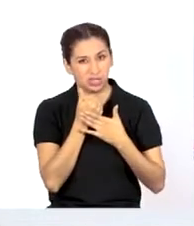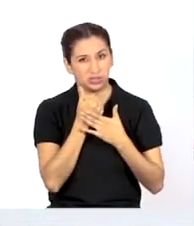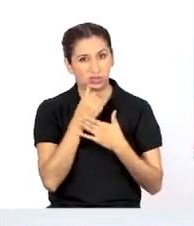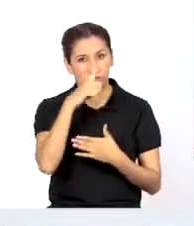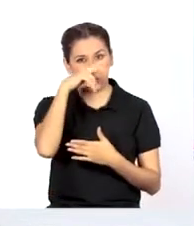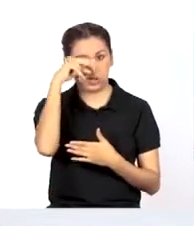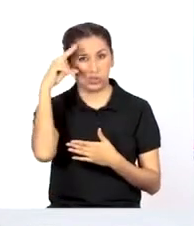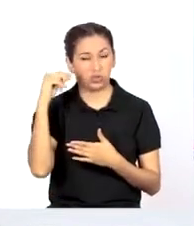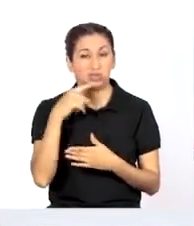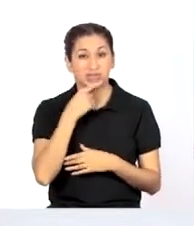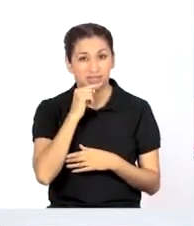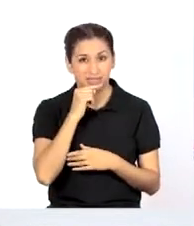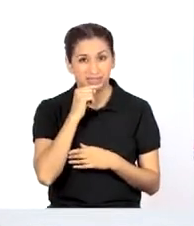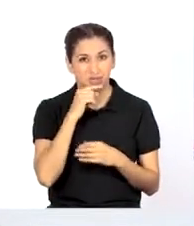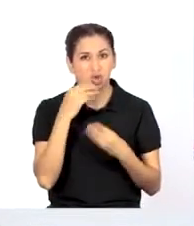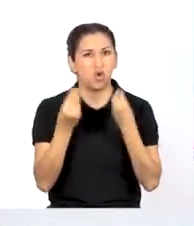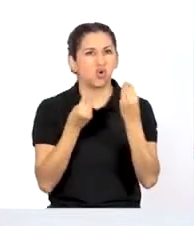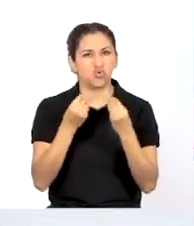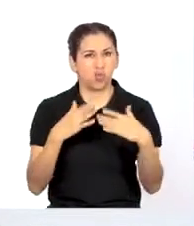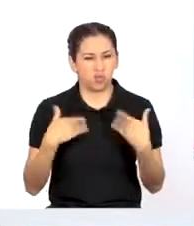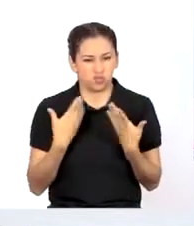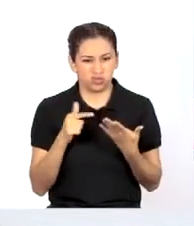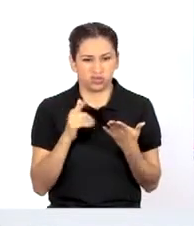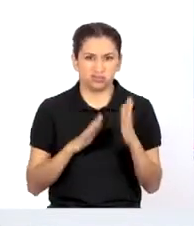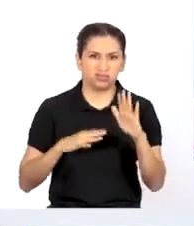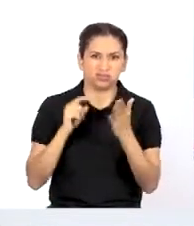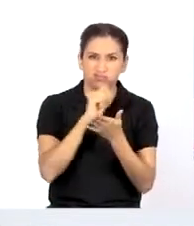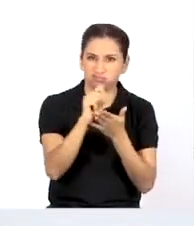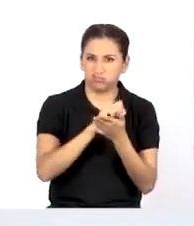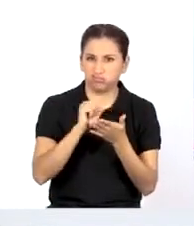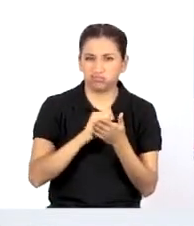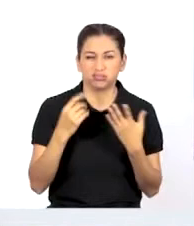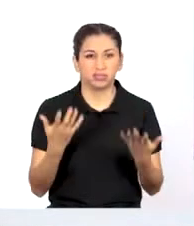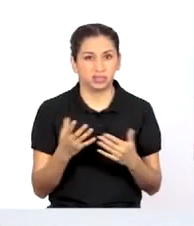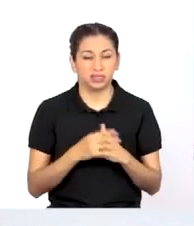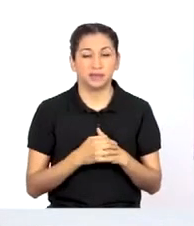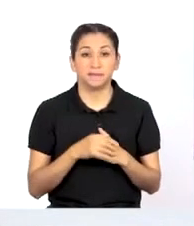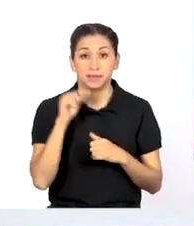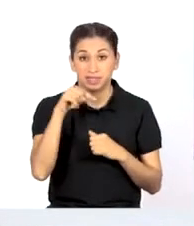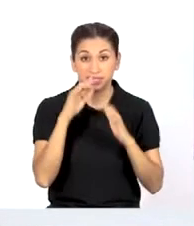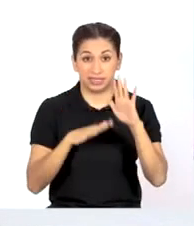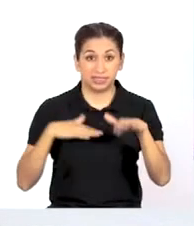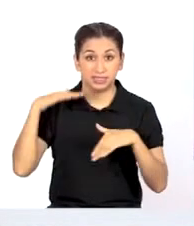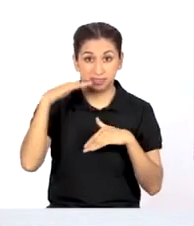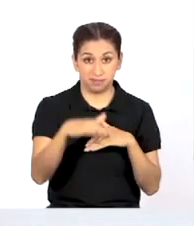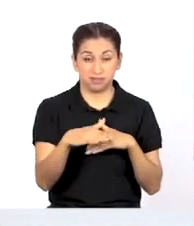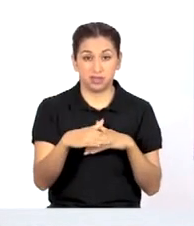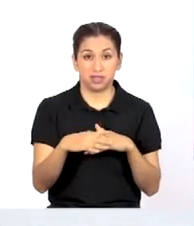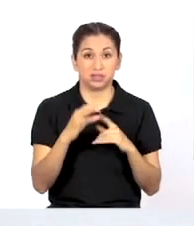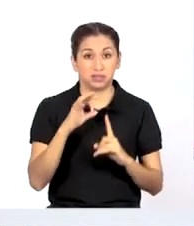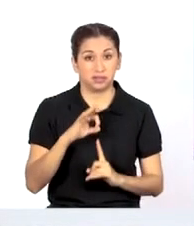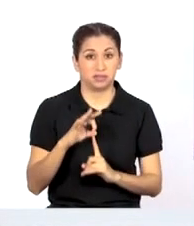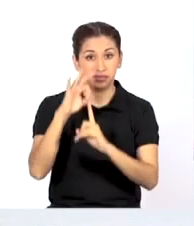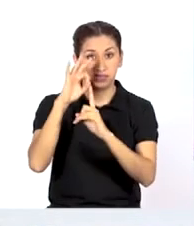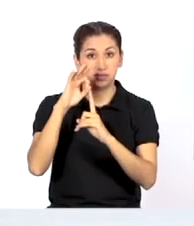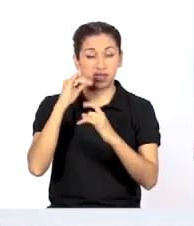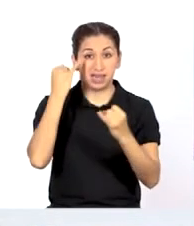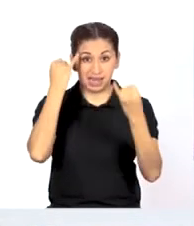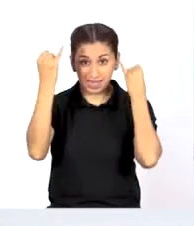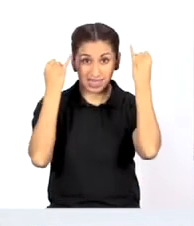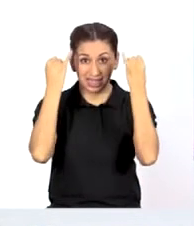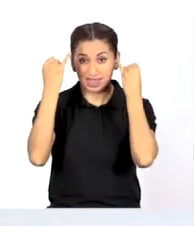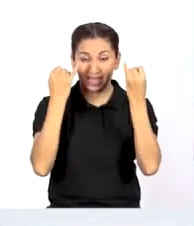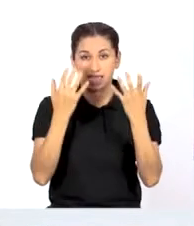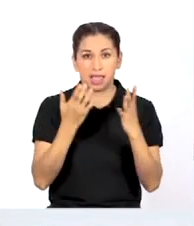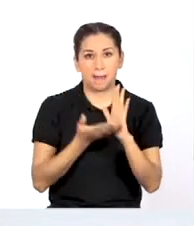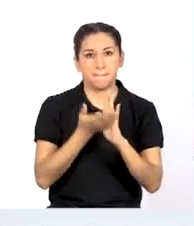Juliana. ¿Cómo propones que completemos este paso? Este paso consiste en priorizar las